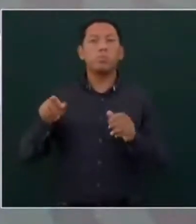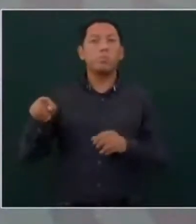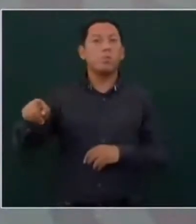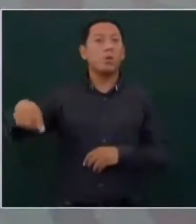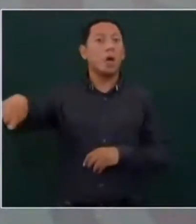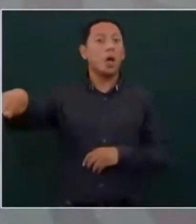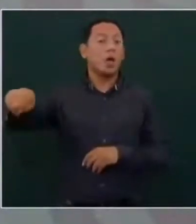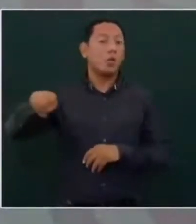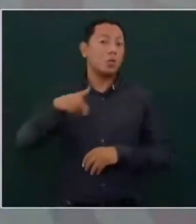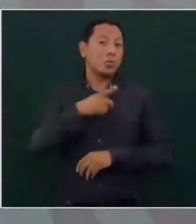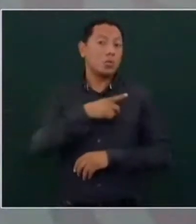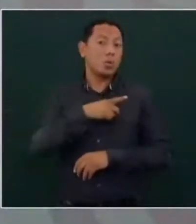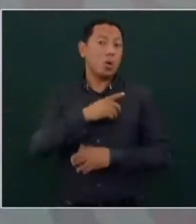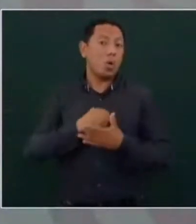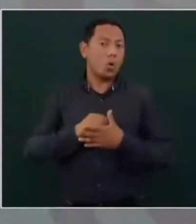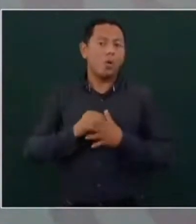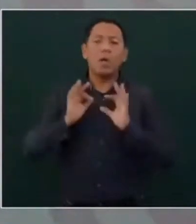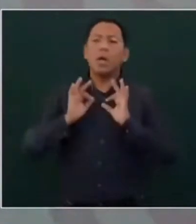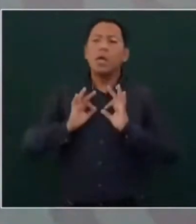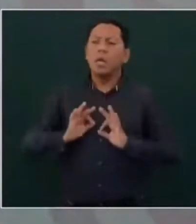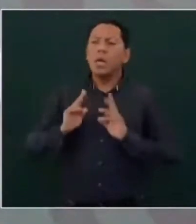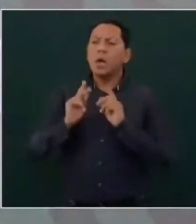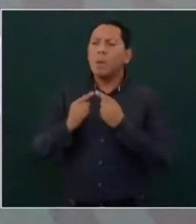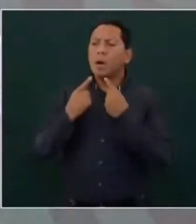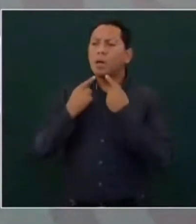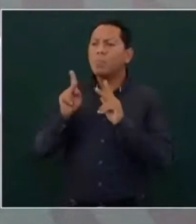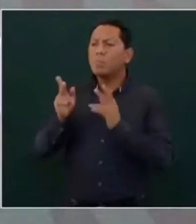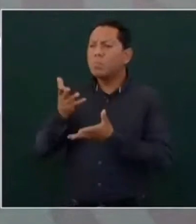que por la vía pacífica no se iba a poder